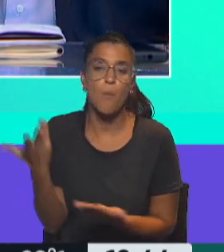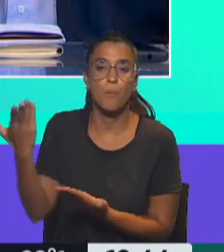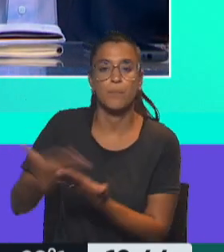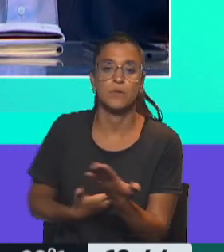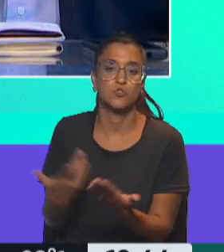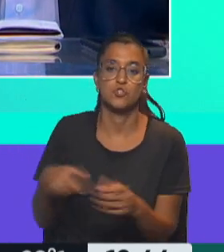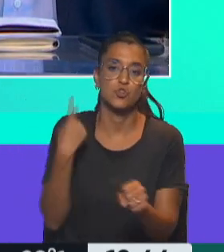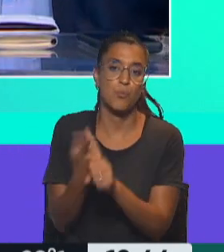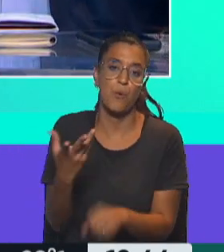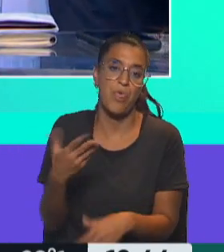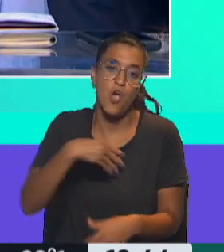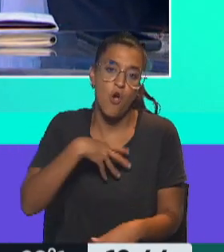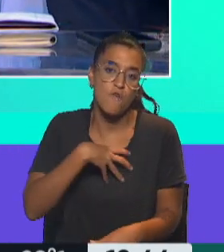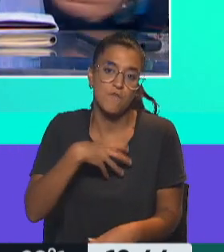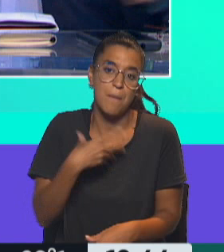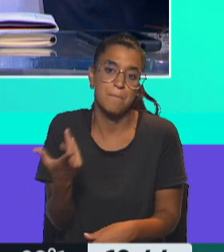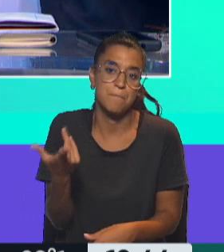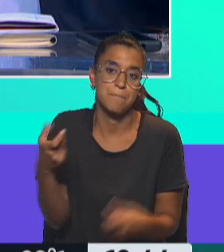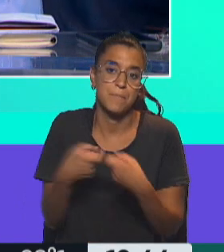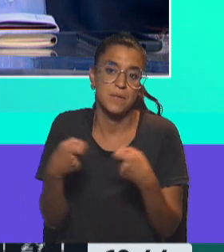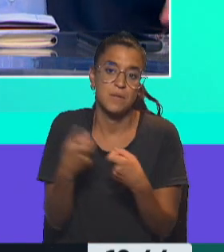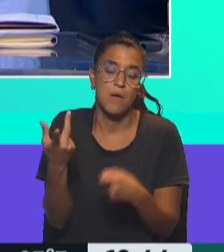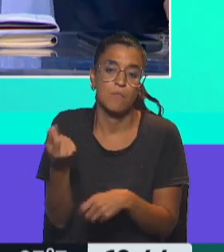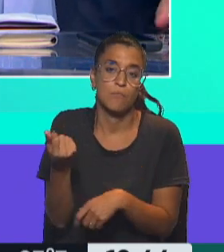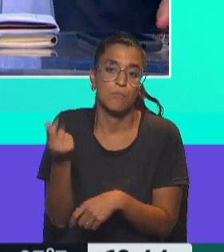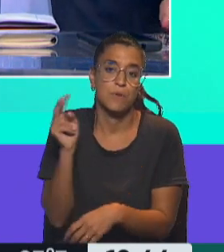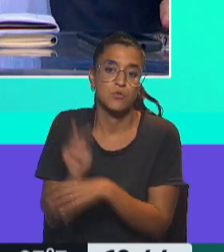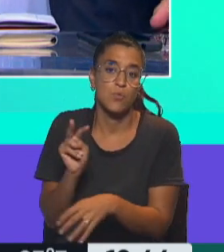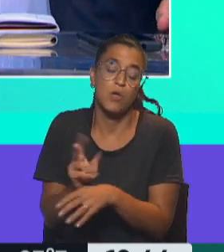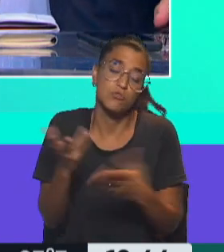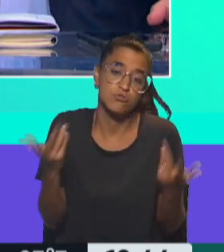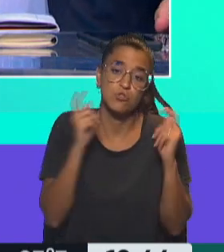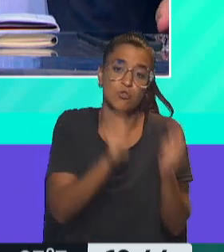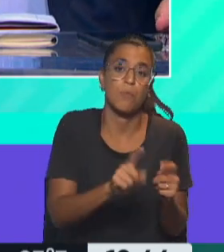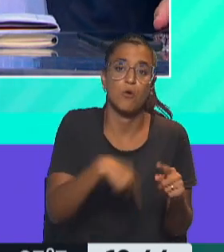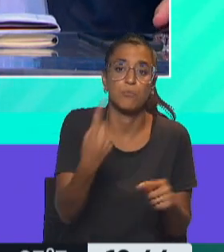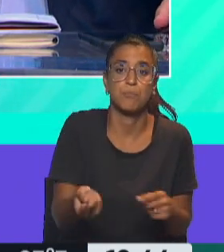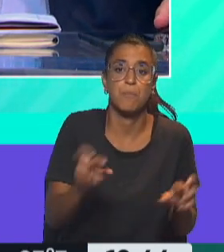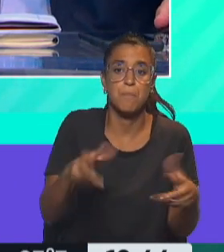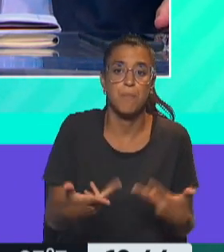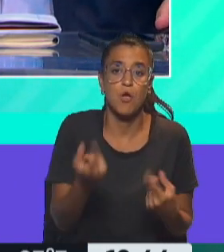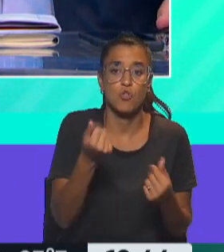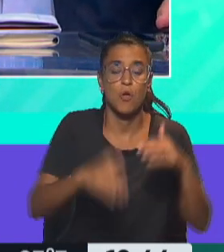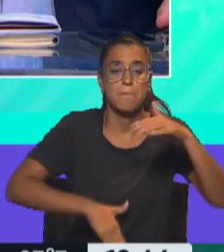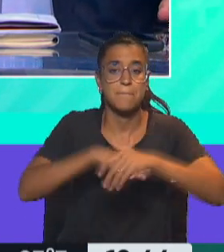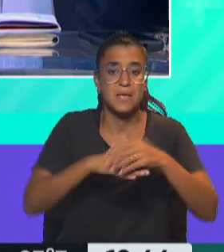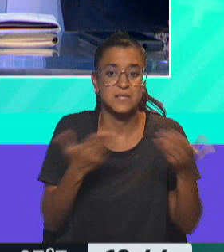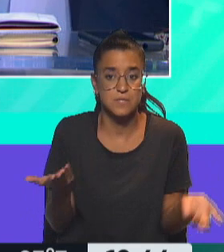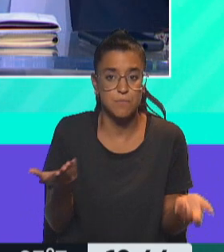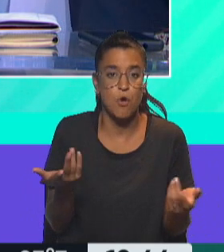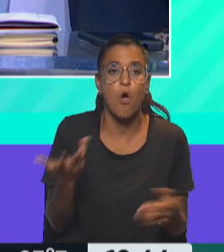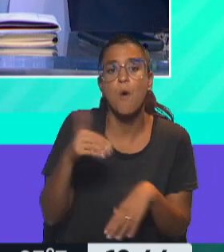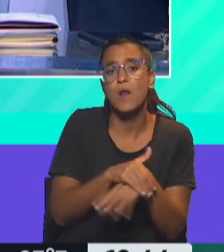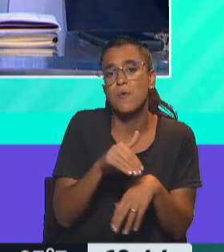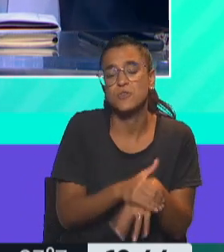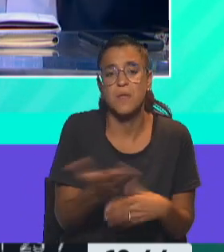no se puede confiar en estas empresas para hacer precios cuidados. Vamos a una política de controles de máximo. Sería un compromiso a medias